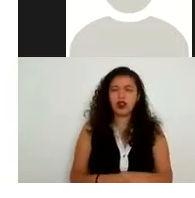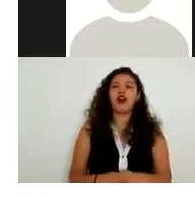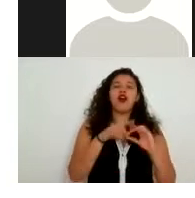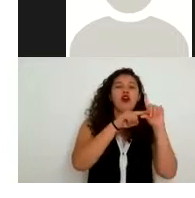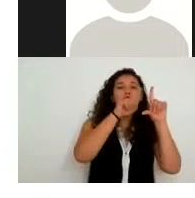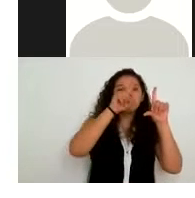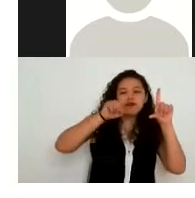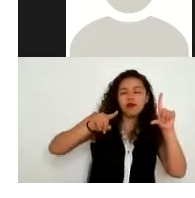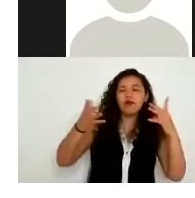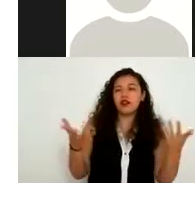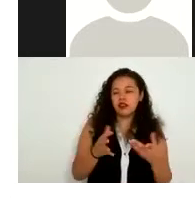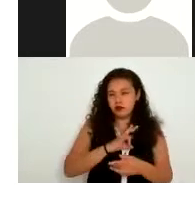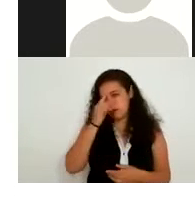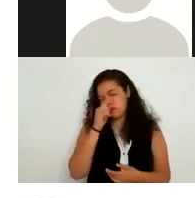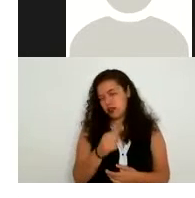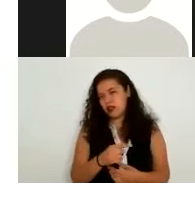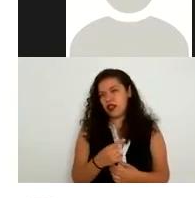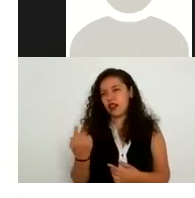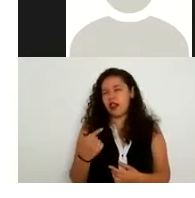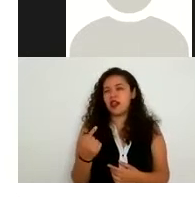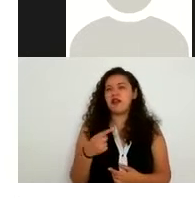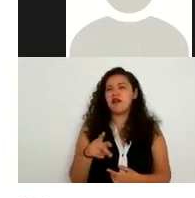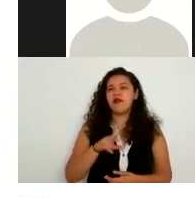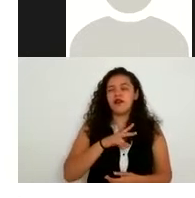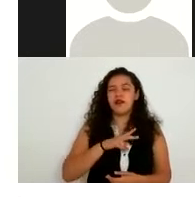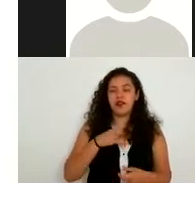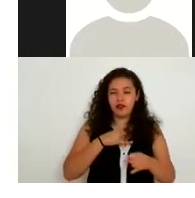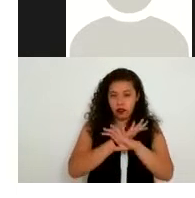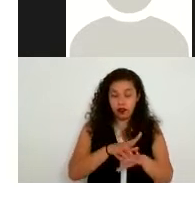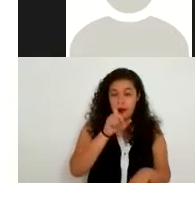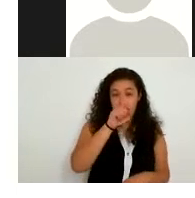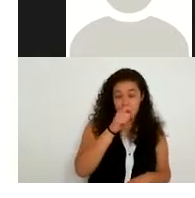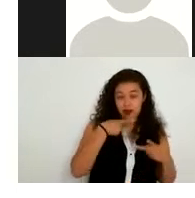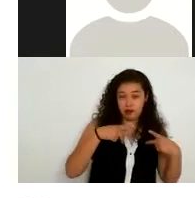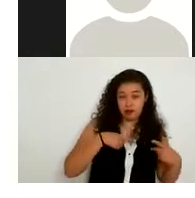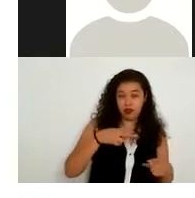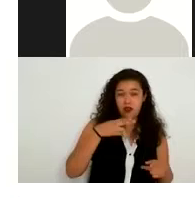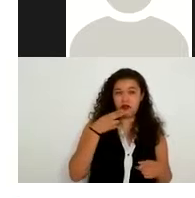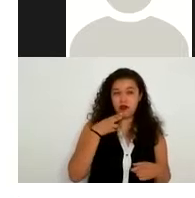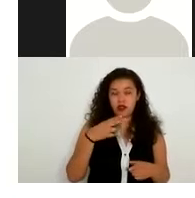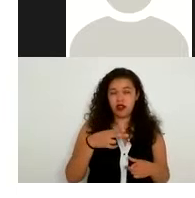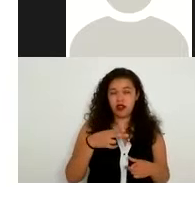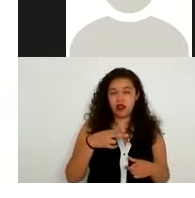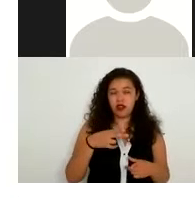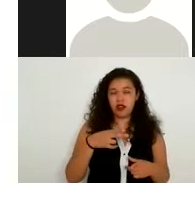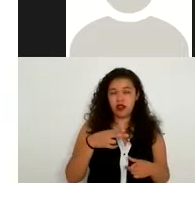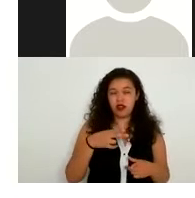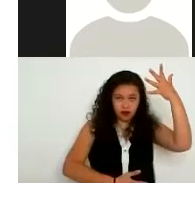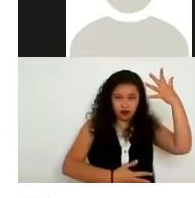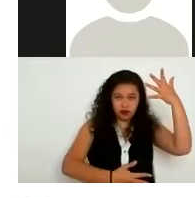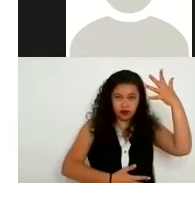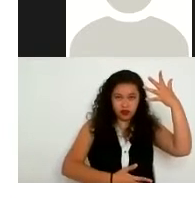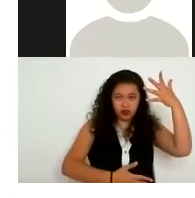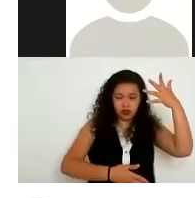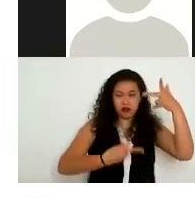disociación se trata de que yo si tengo el dato de 20 personas usuarias o asistidas tengo la información de quienes son